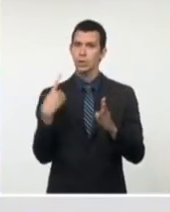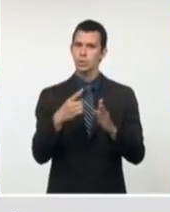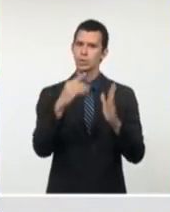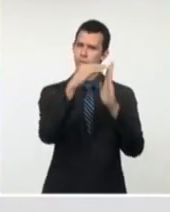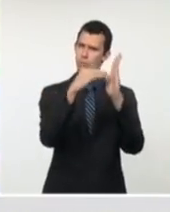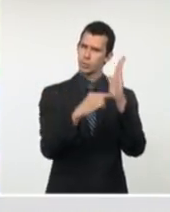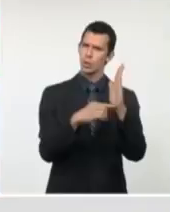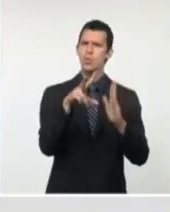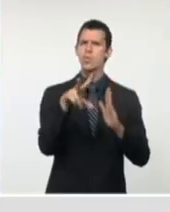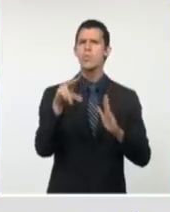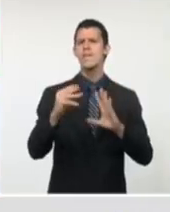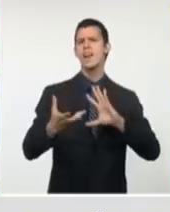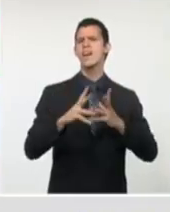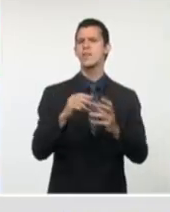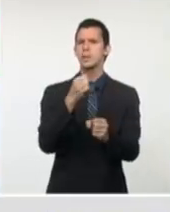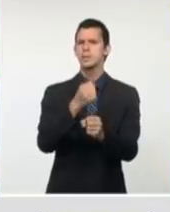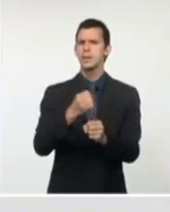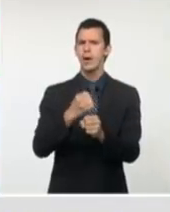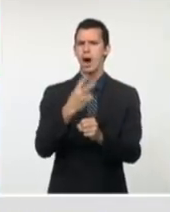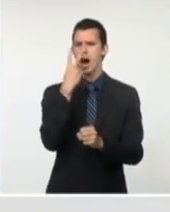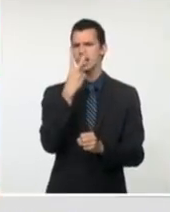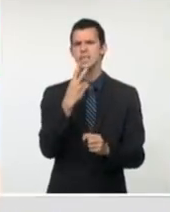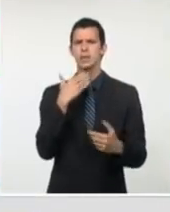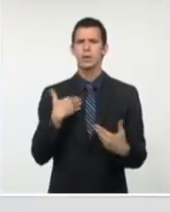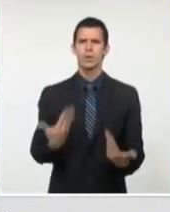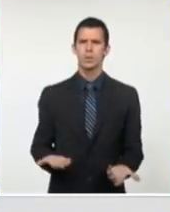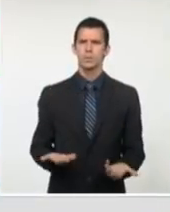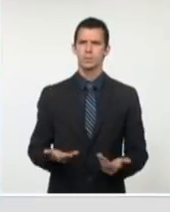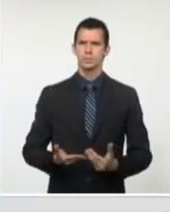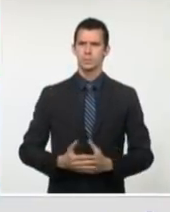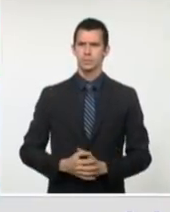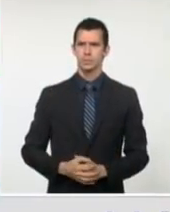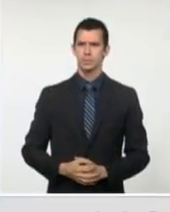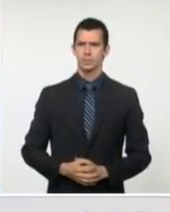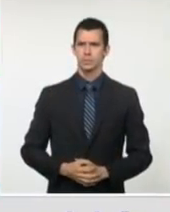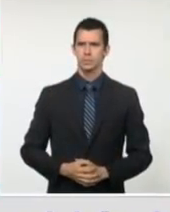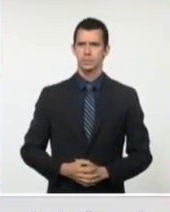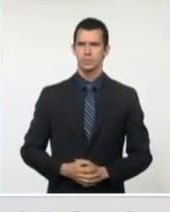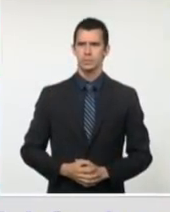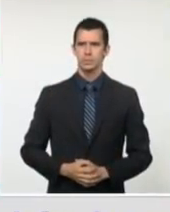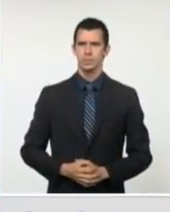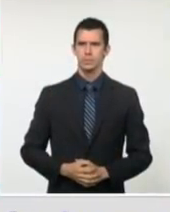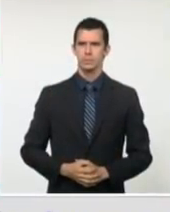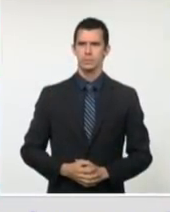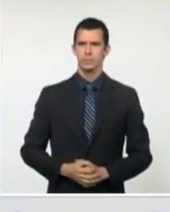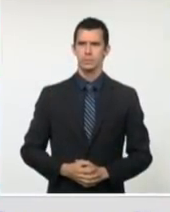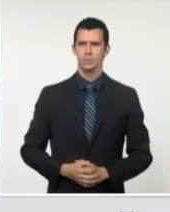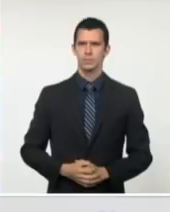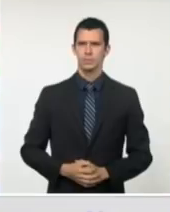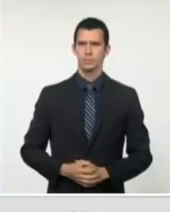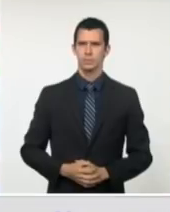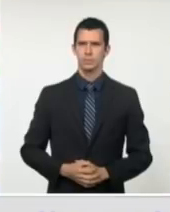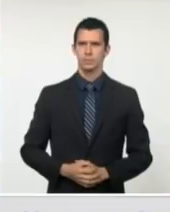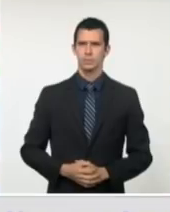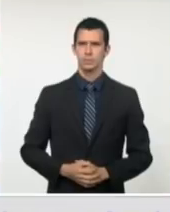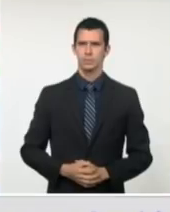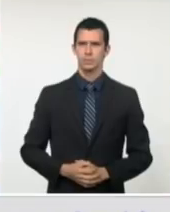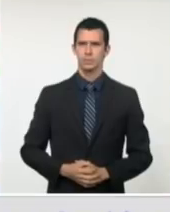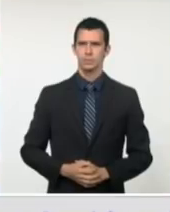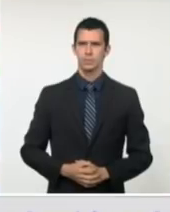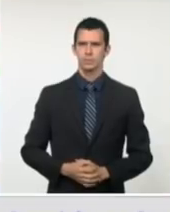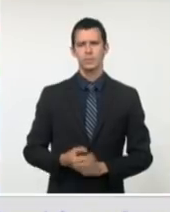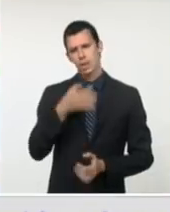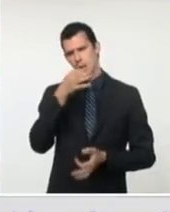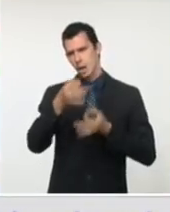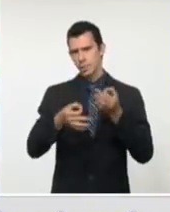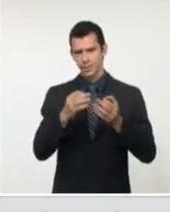Esto que dice de después, porque hay un protocolo establecido, que es el aislamiento, el